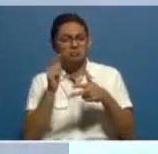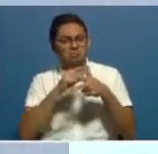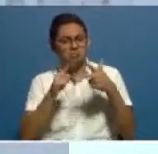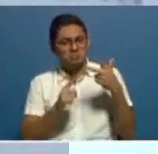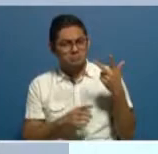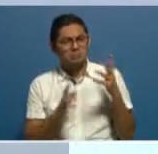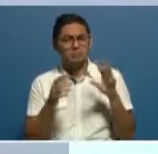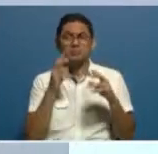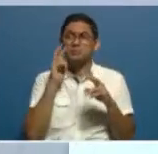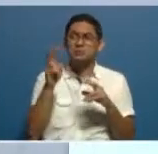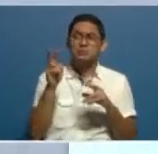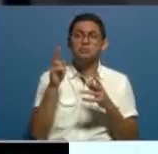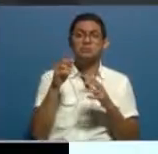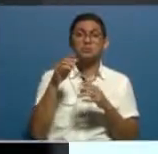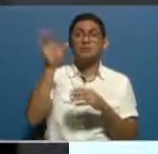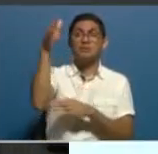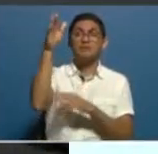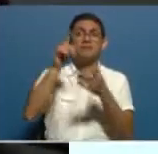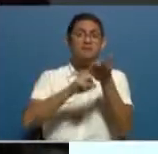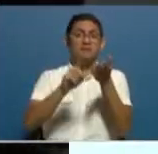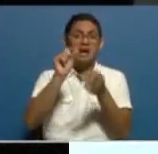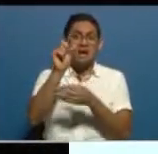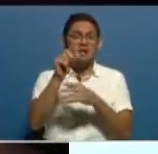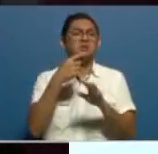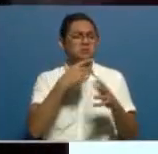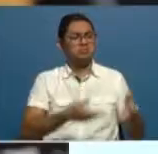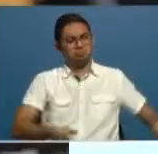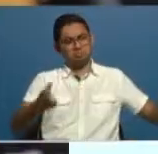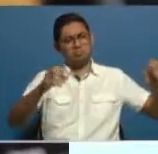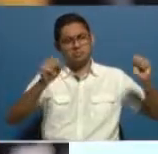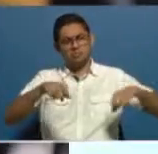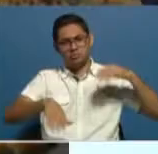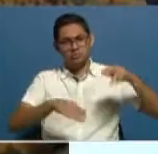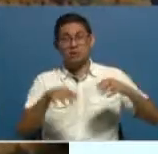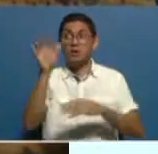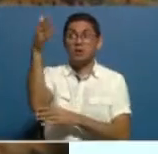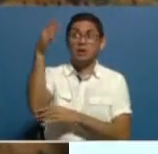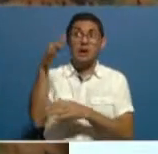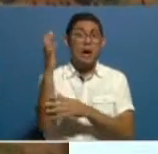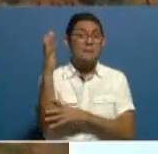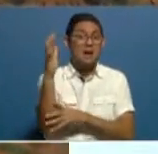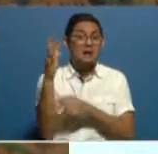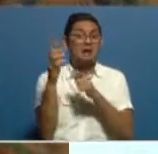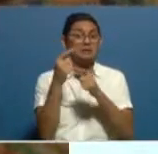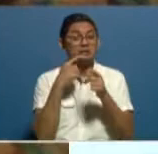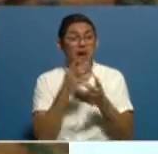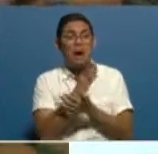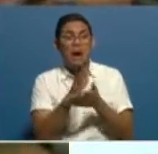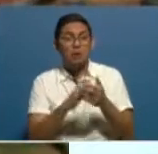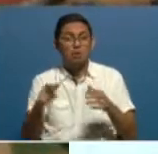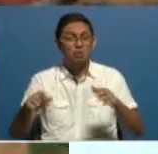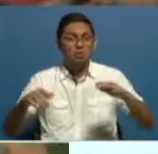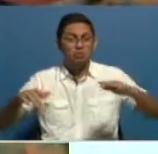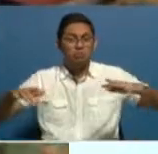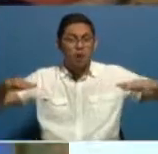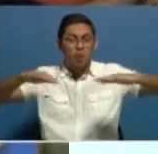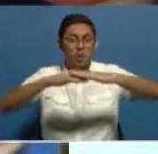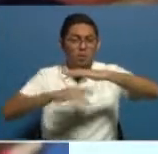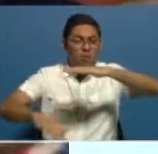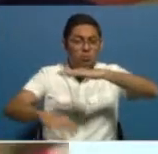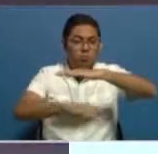correcta en la playa. La amarilla, que es una bandera preventiva, que les anuncia de que puede haber algún tipo de agente marino o cualquier